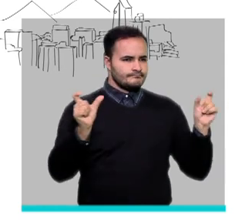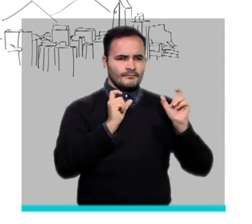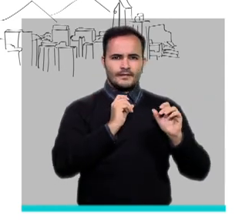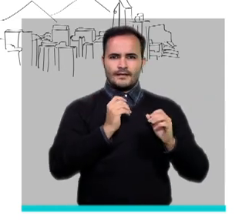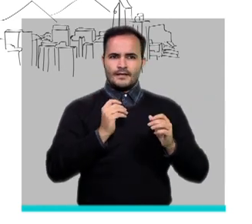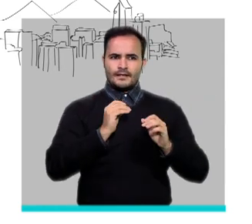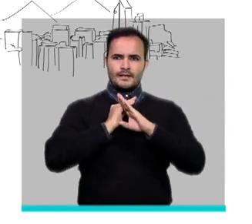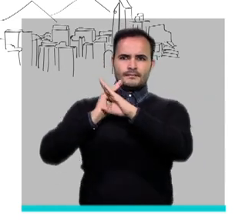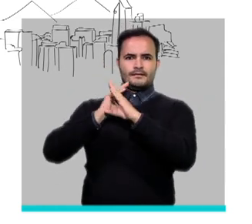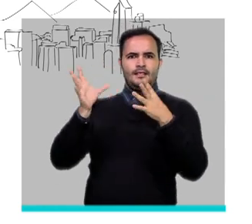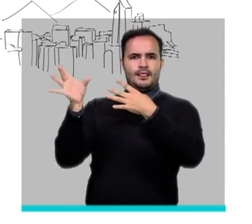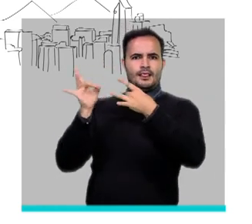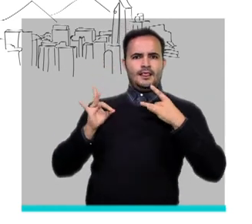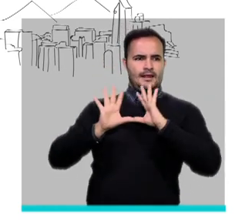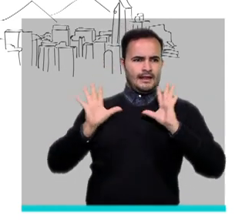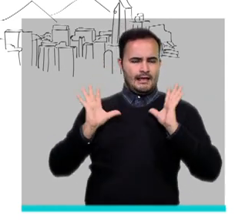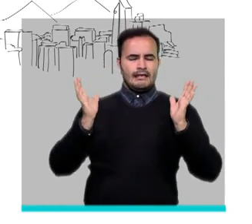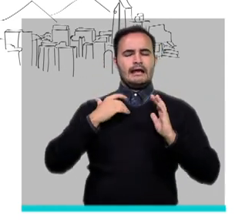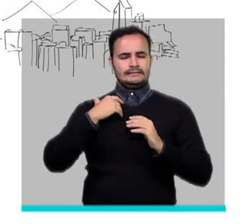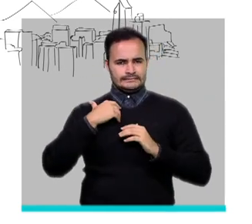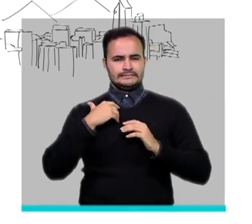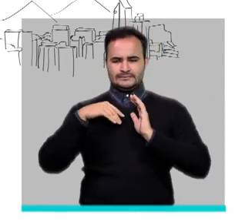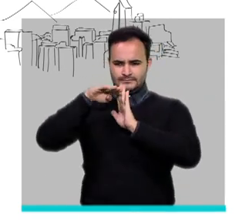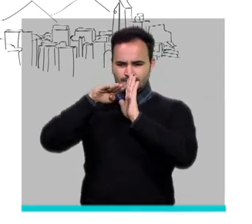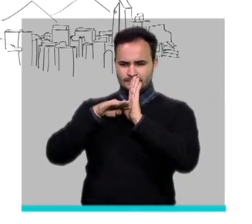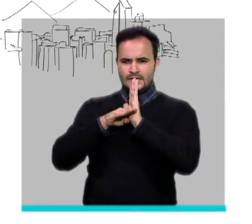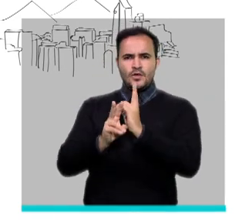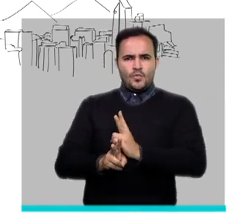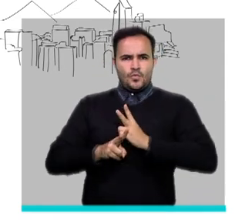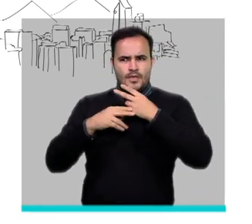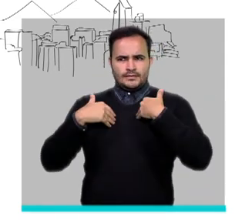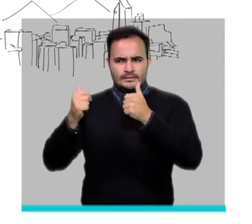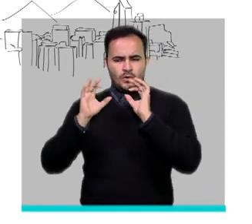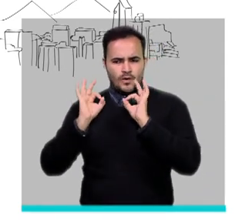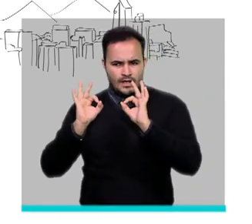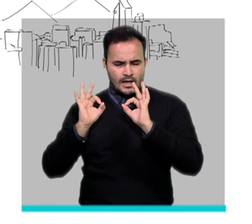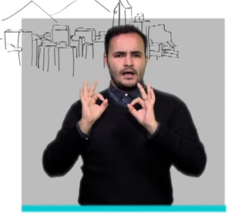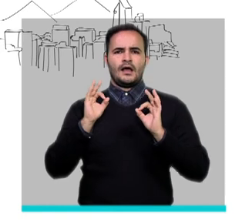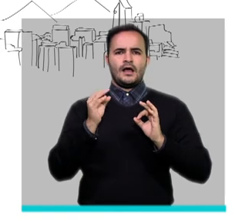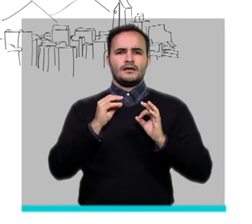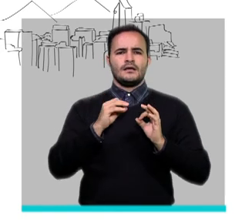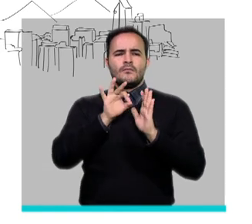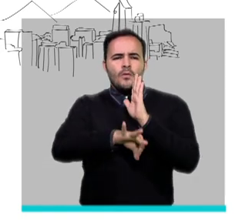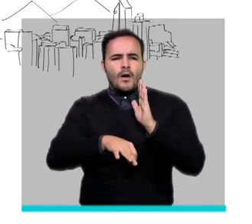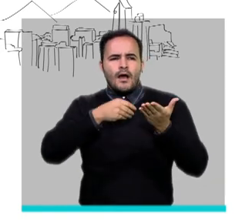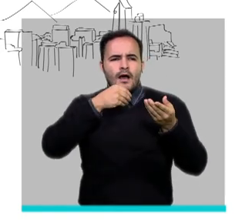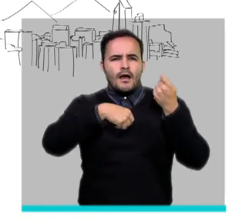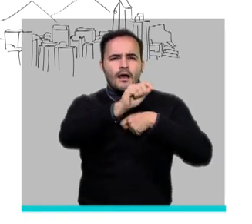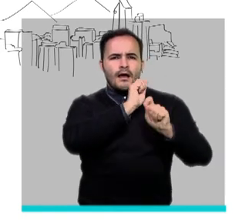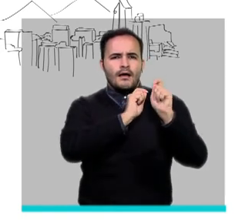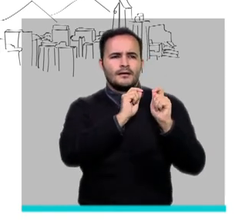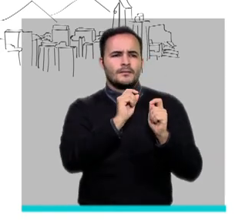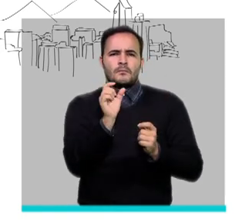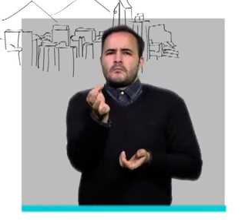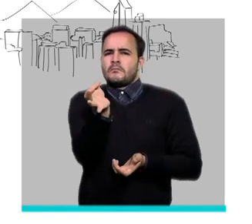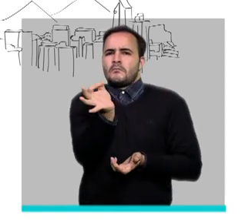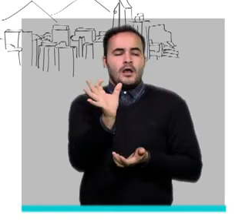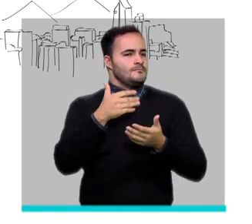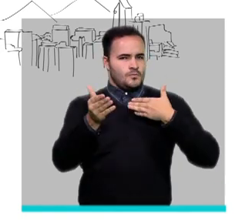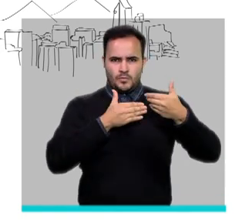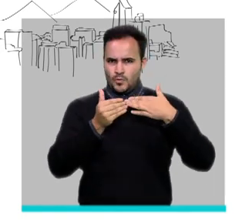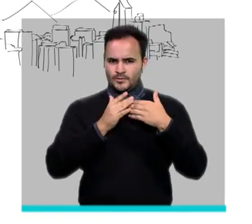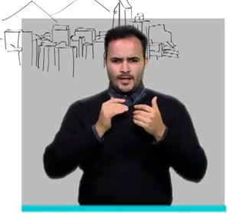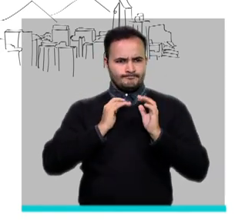decisión de implementar protocolos de bioseguridad, hasta en la venta más sencilla de la ciudad, haga parte